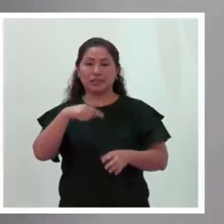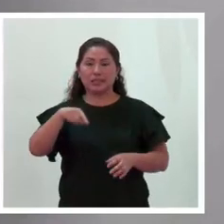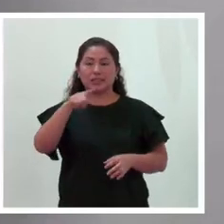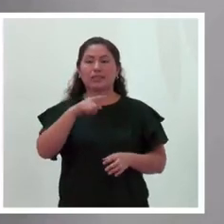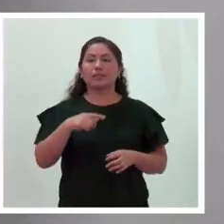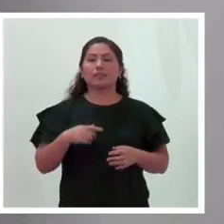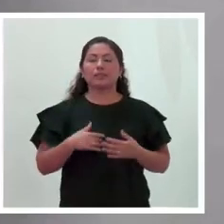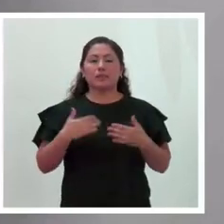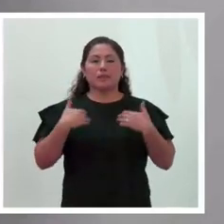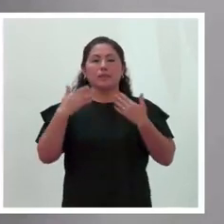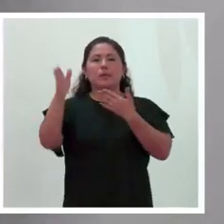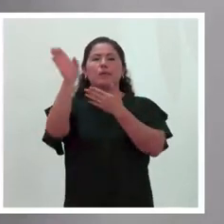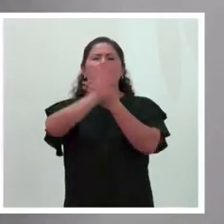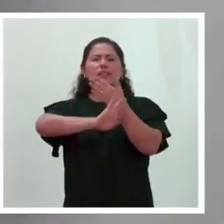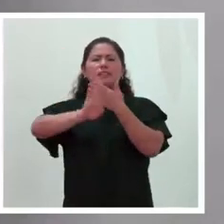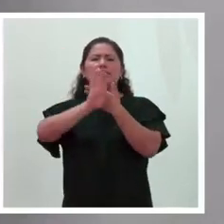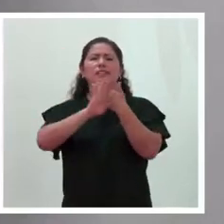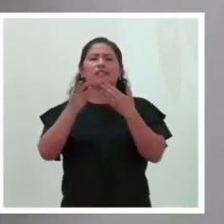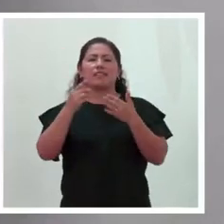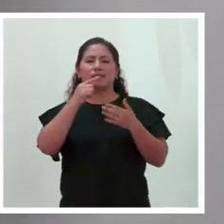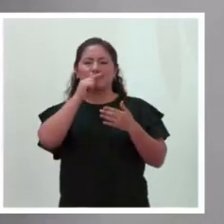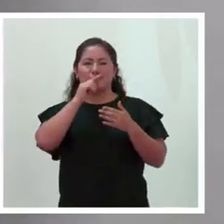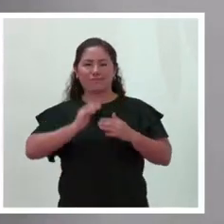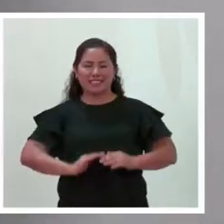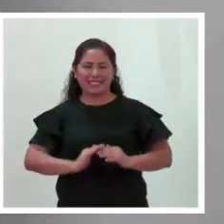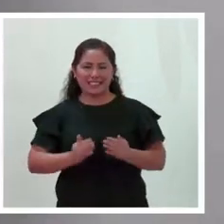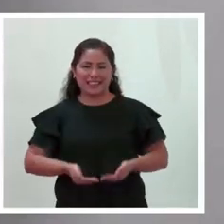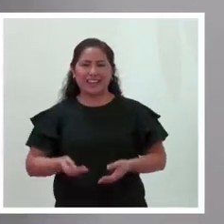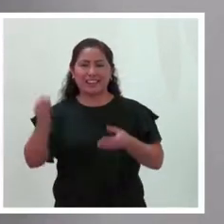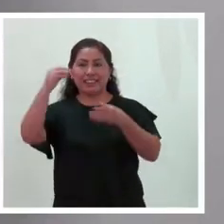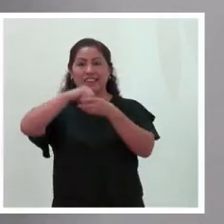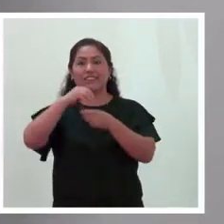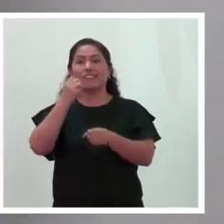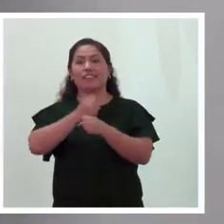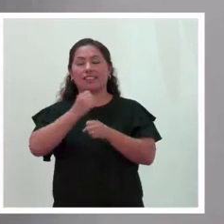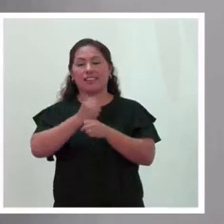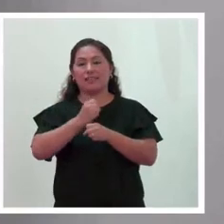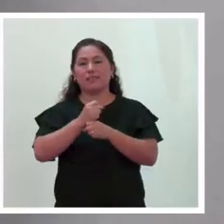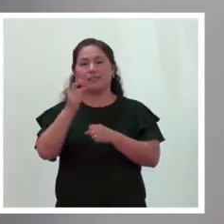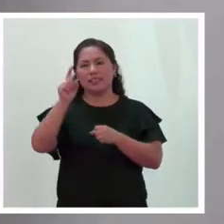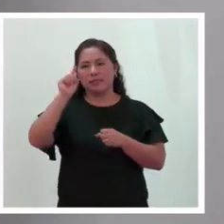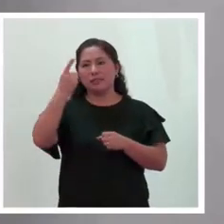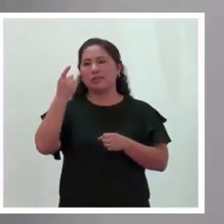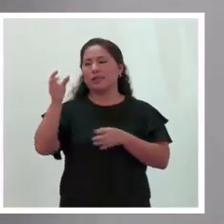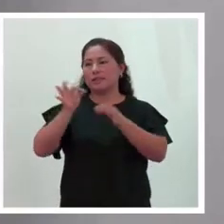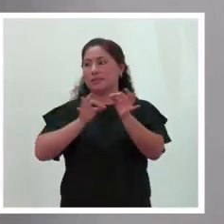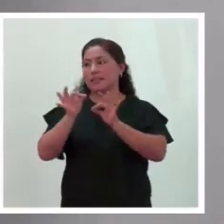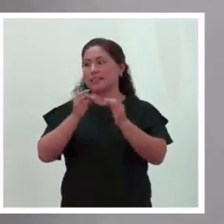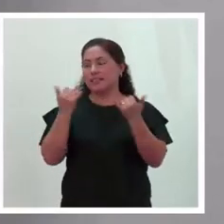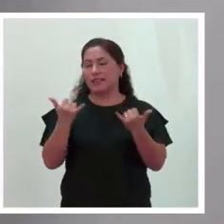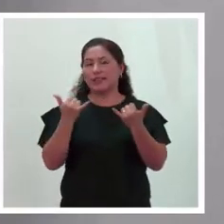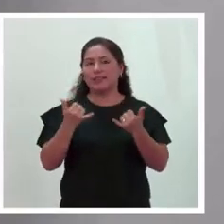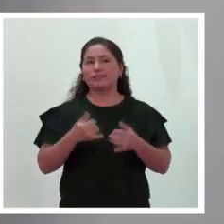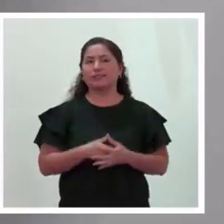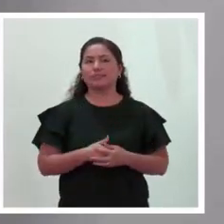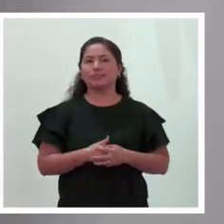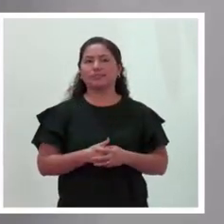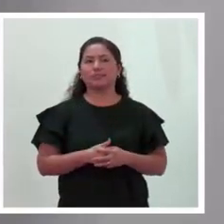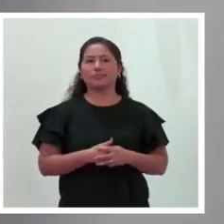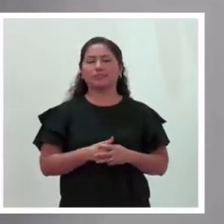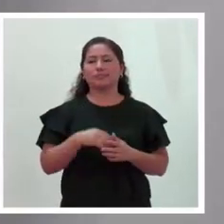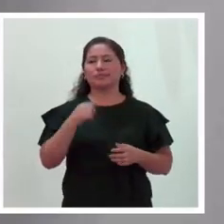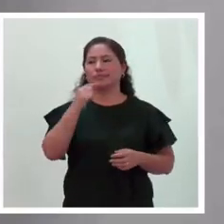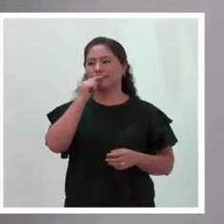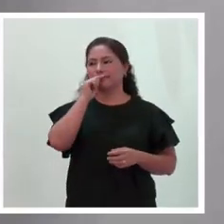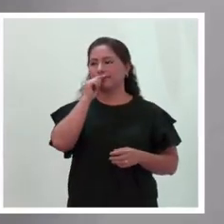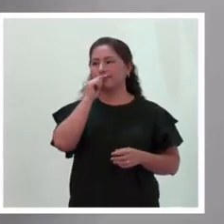será protección de la maternidad en el trabajo. Esa será la primera ponencia y nos va a dictar una persona